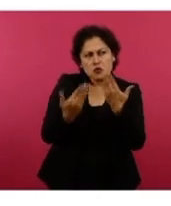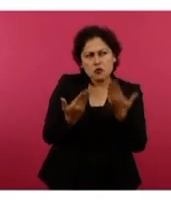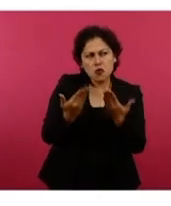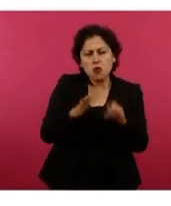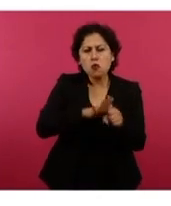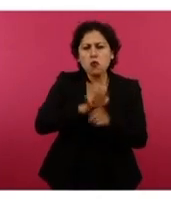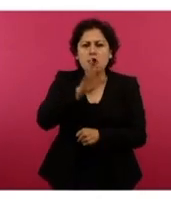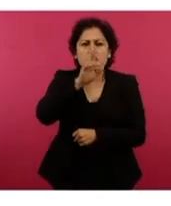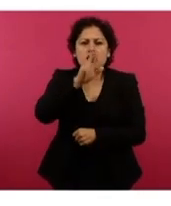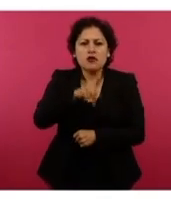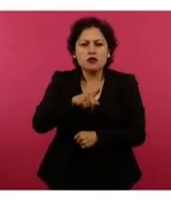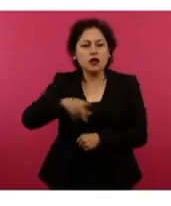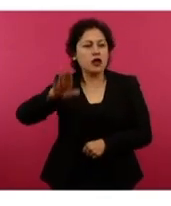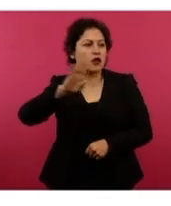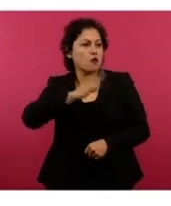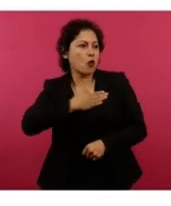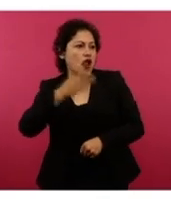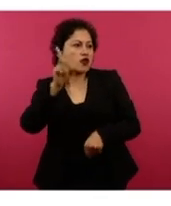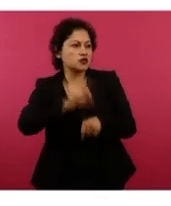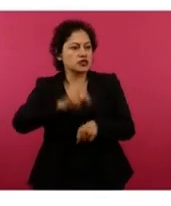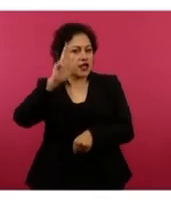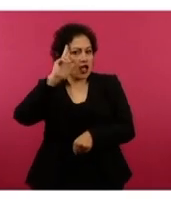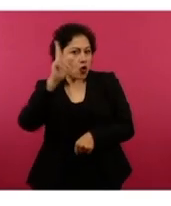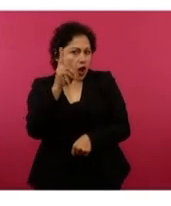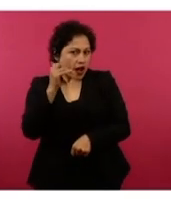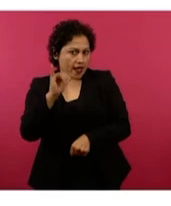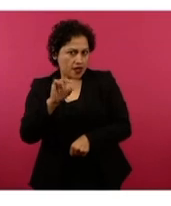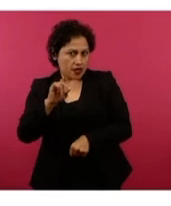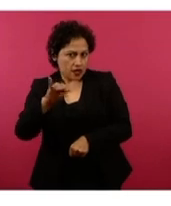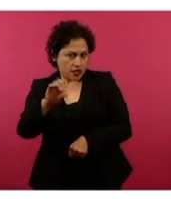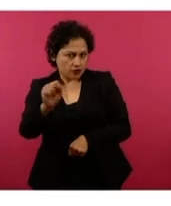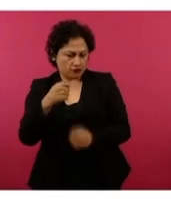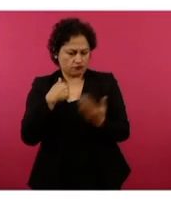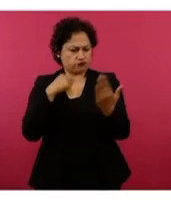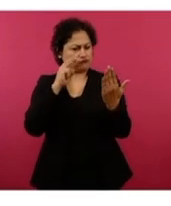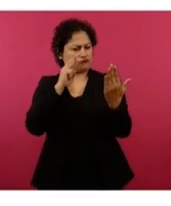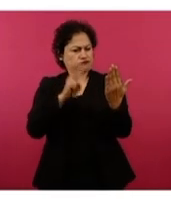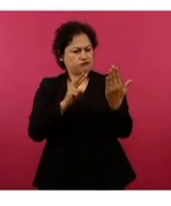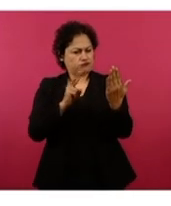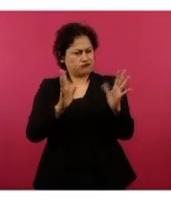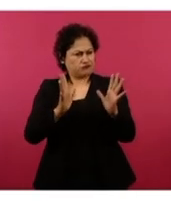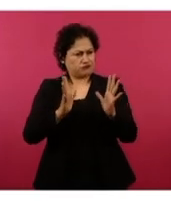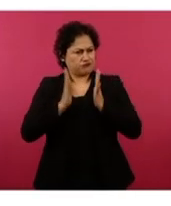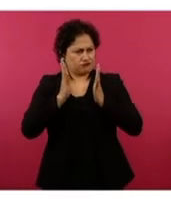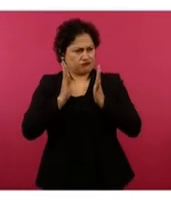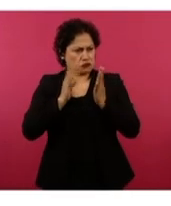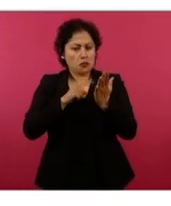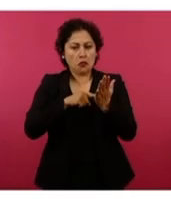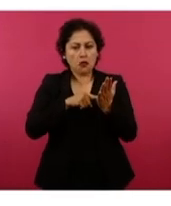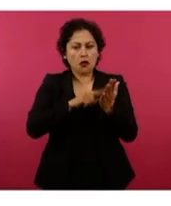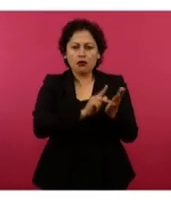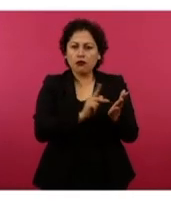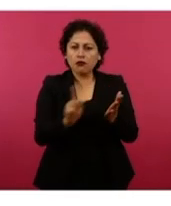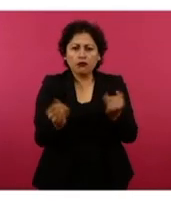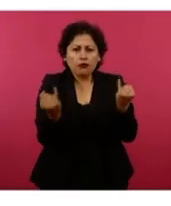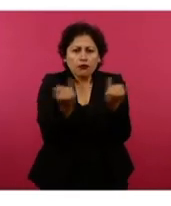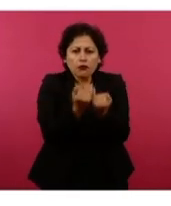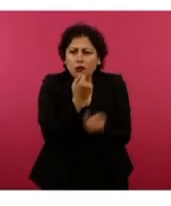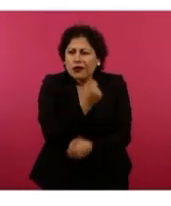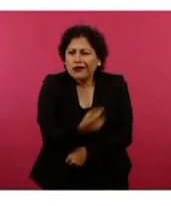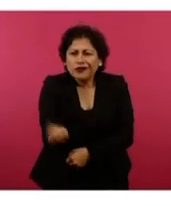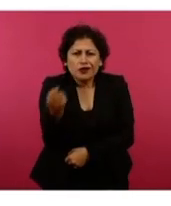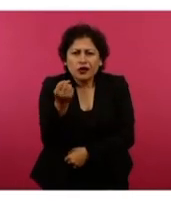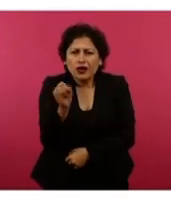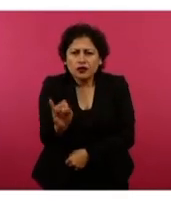días, indios. Pero por sobre todas las cosas, lo que me sacó de onda fue que el discurso es muy similar al discurso infantil. No pude con la curiosidad y me